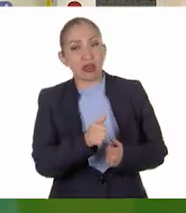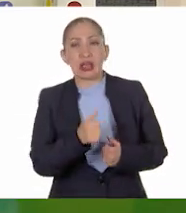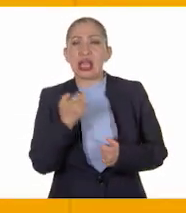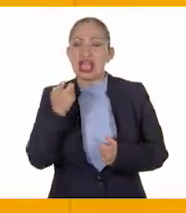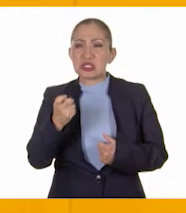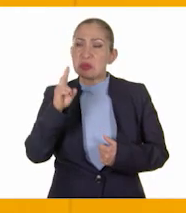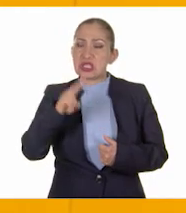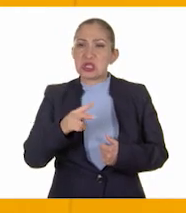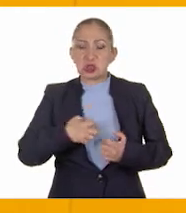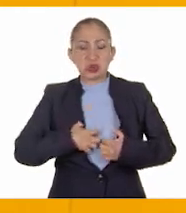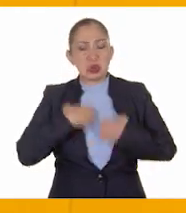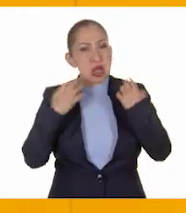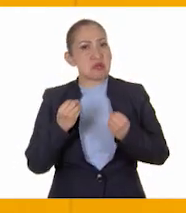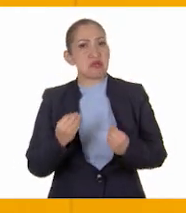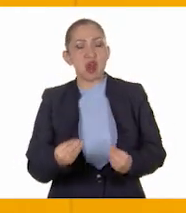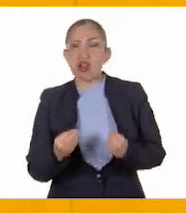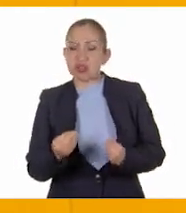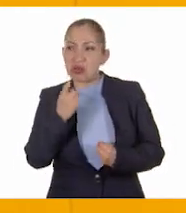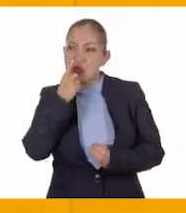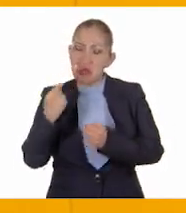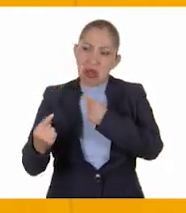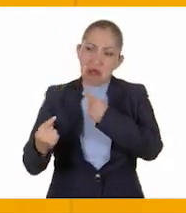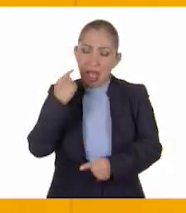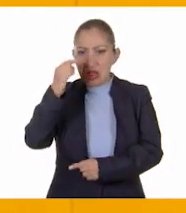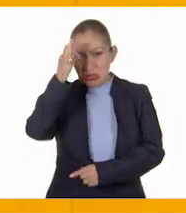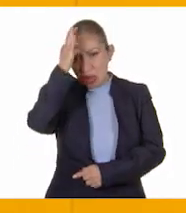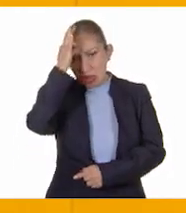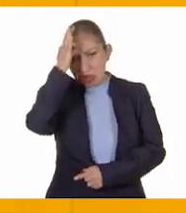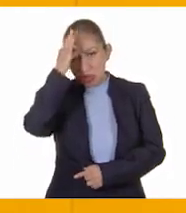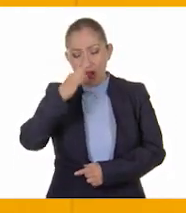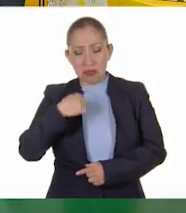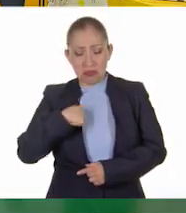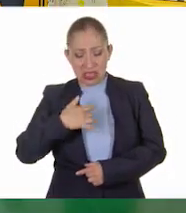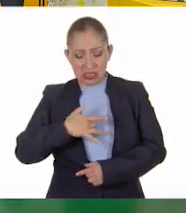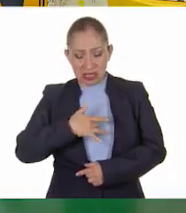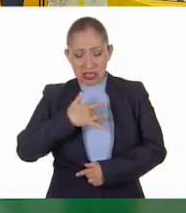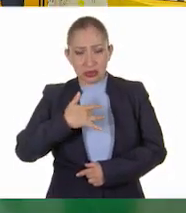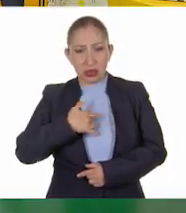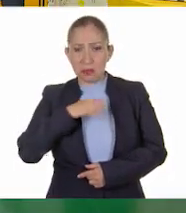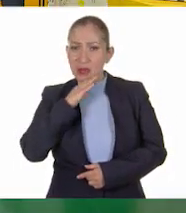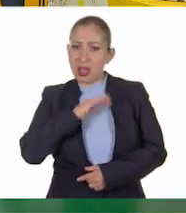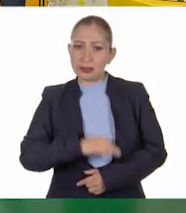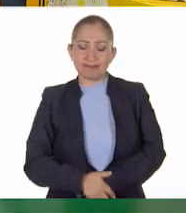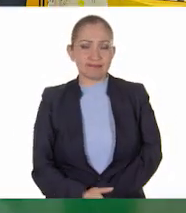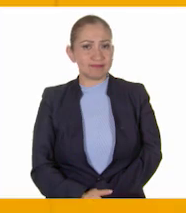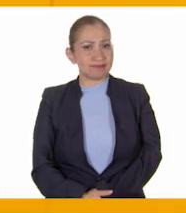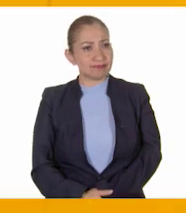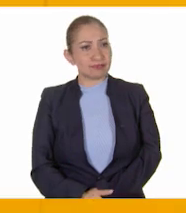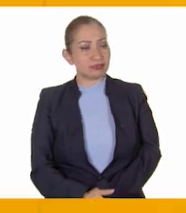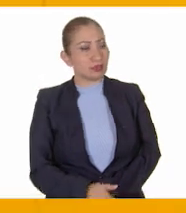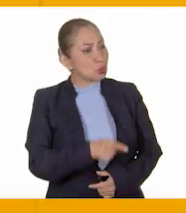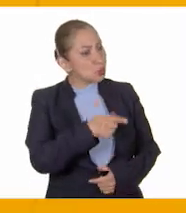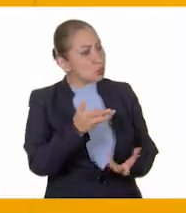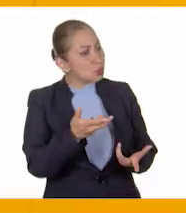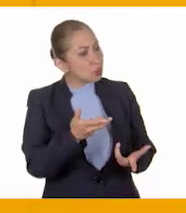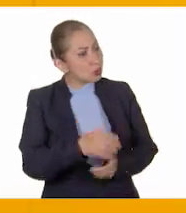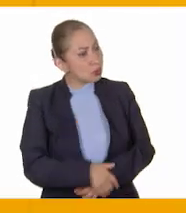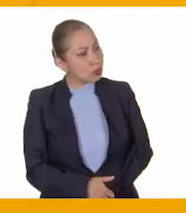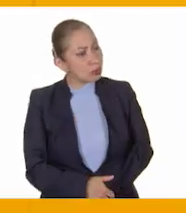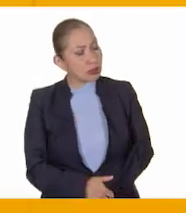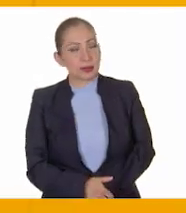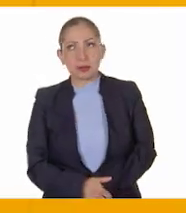Y eso me enoja muchísimo que me digan tonto, me hace sentir muy mal. ¿Y entonces qué hiciste?